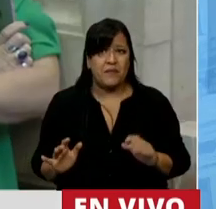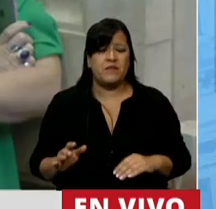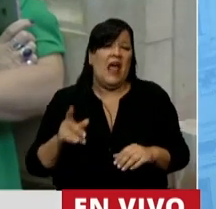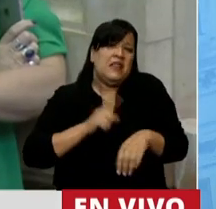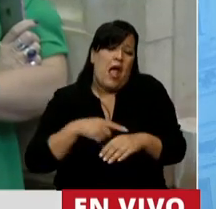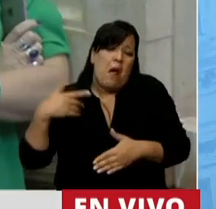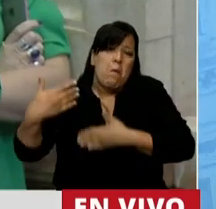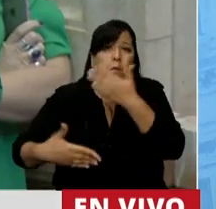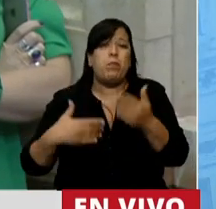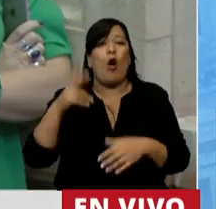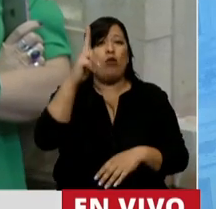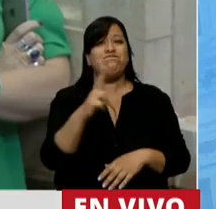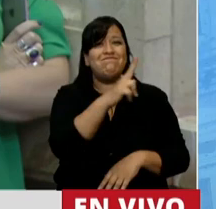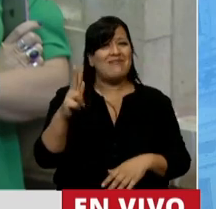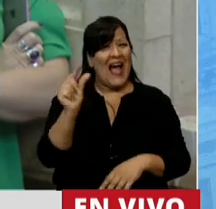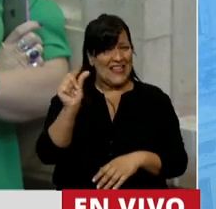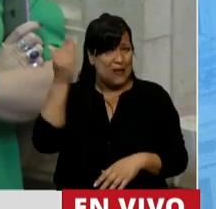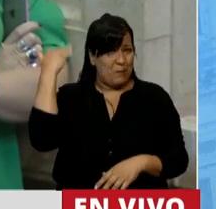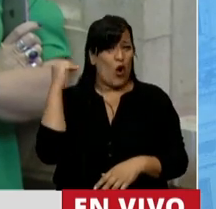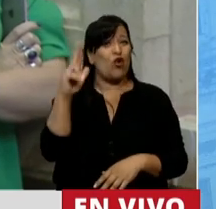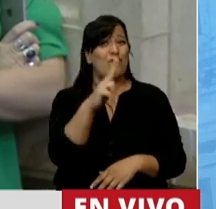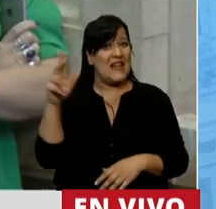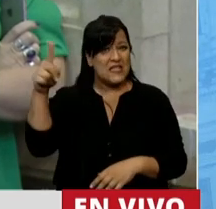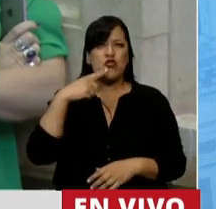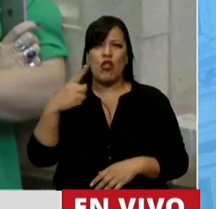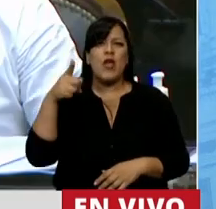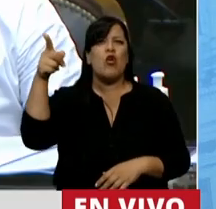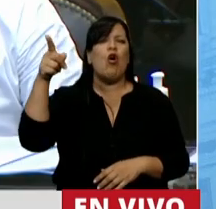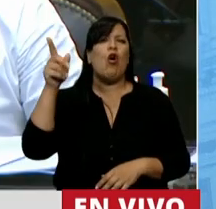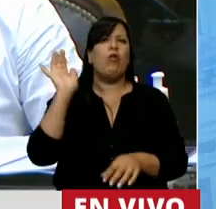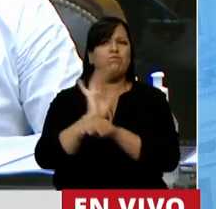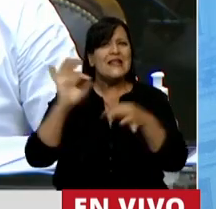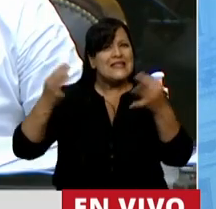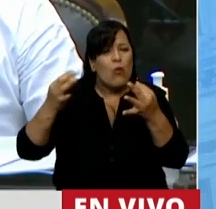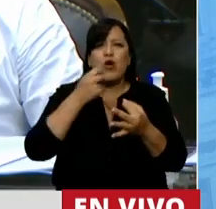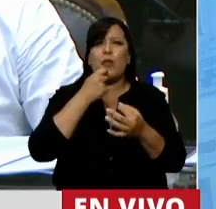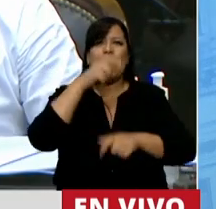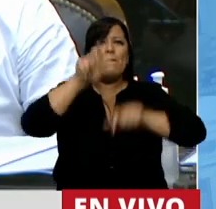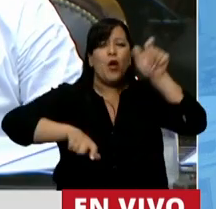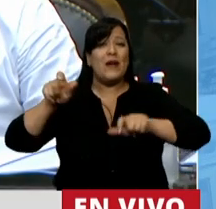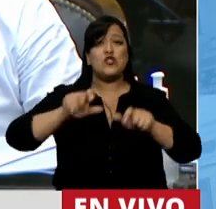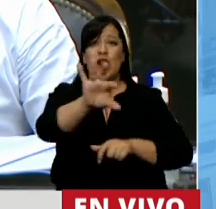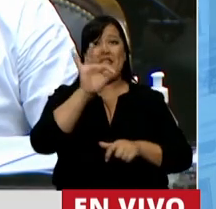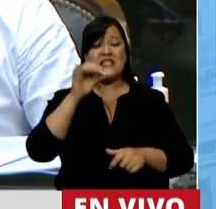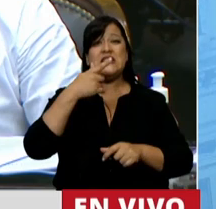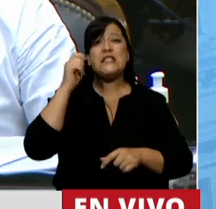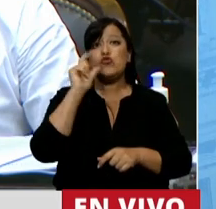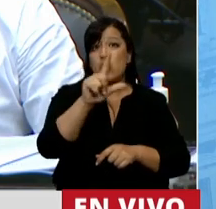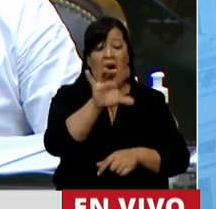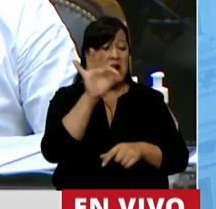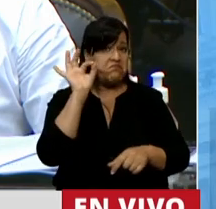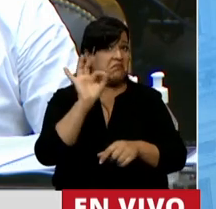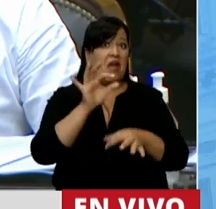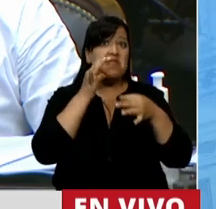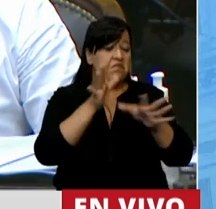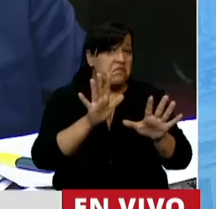Pasó el tiempo y su santidad dijo hace poquito que está bueno que aquellos que tienen preferencia sexual distinta tengan la posibilidad de